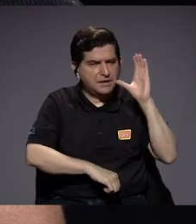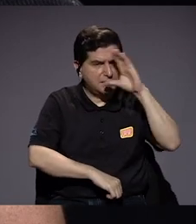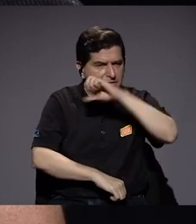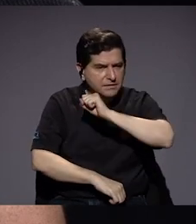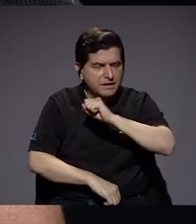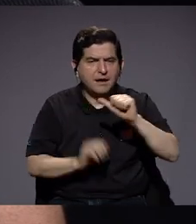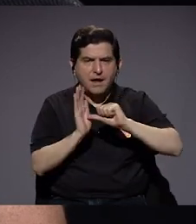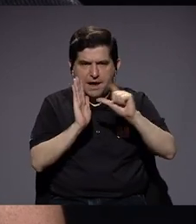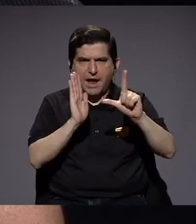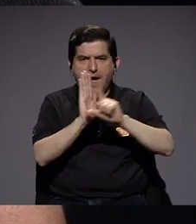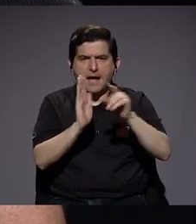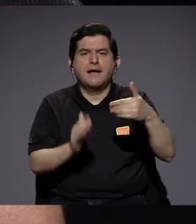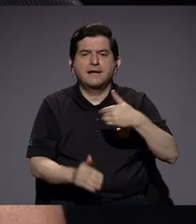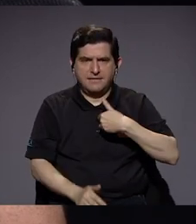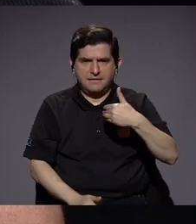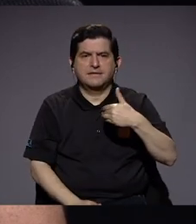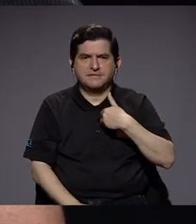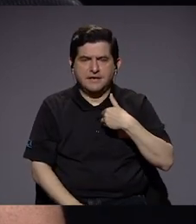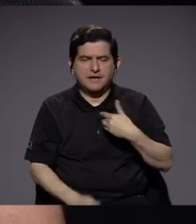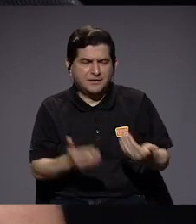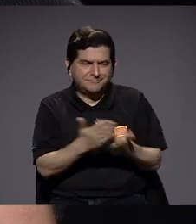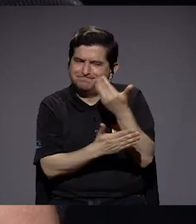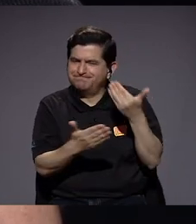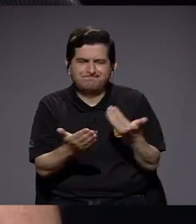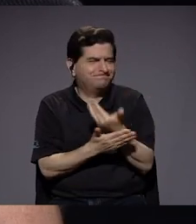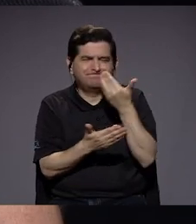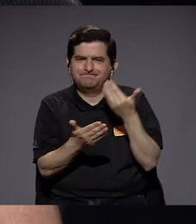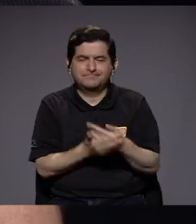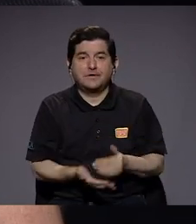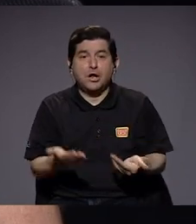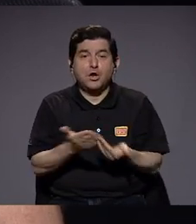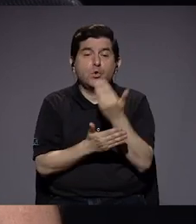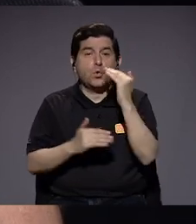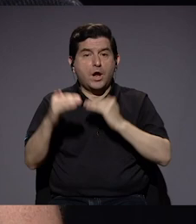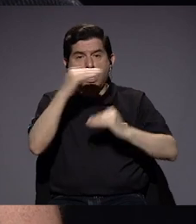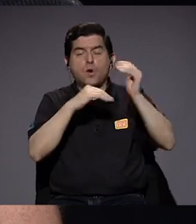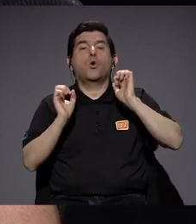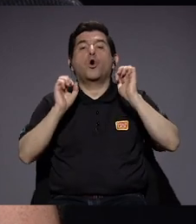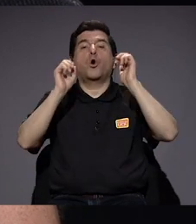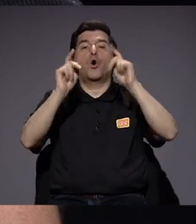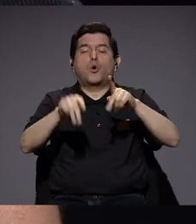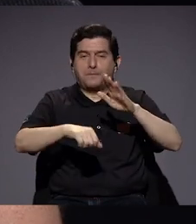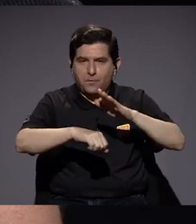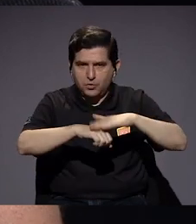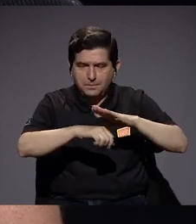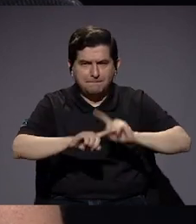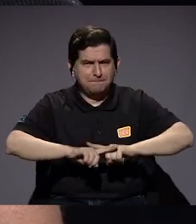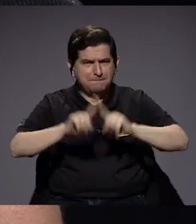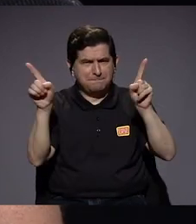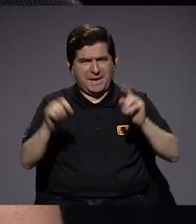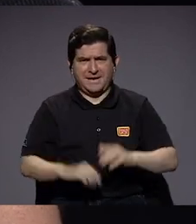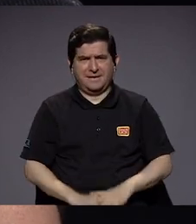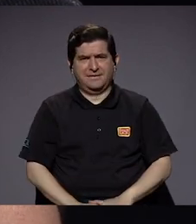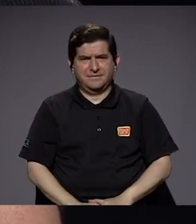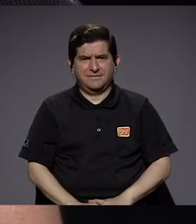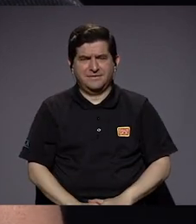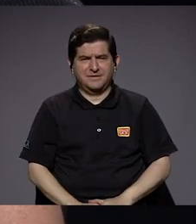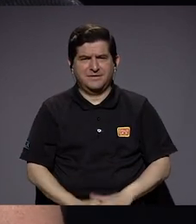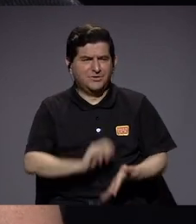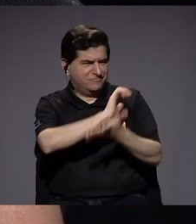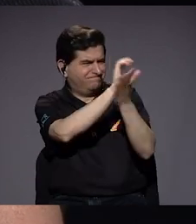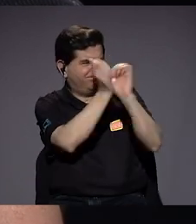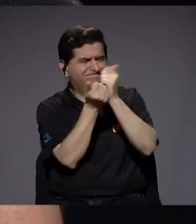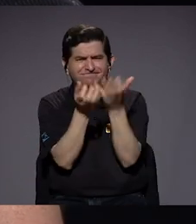la Asamblea Legislativa tiene que modernizarse. El nuevo edificio es una gran oportunidad, pero tiene que haber una migración